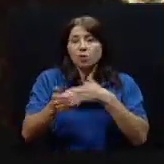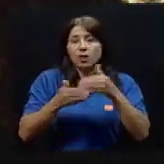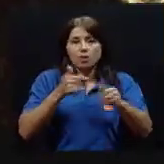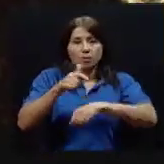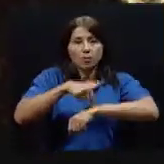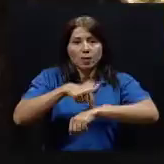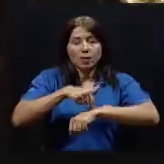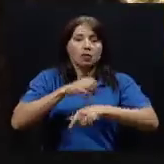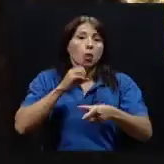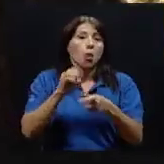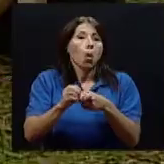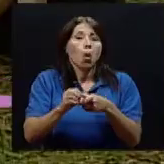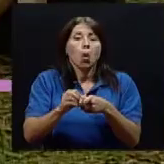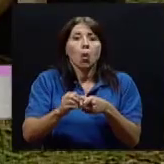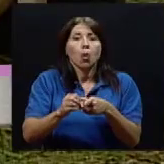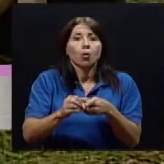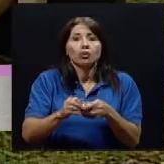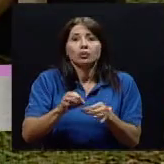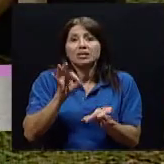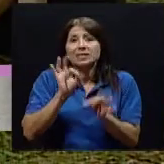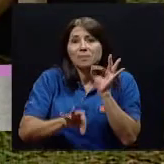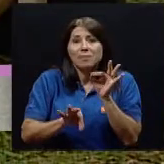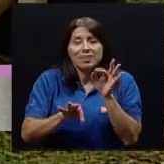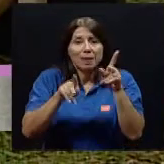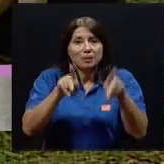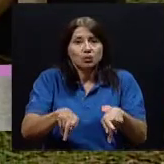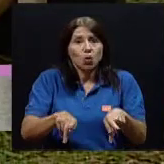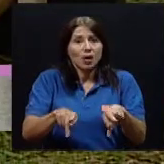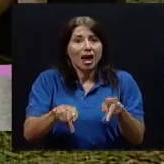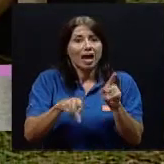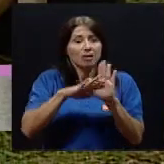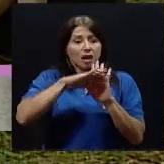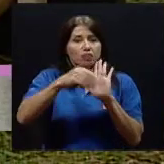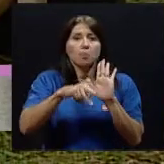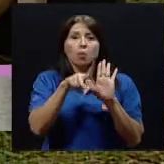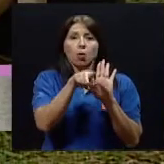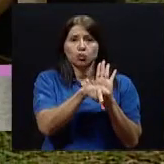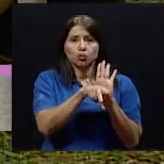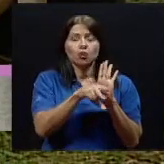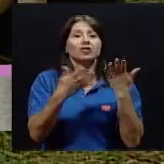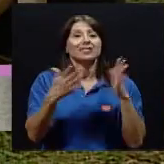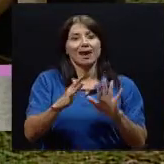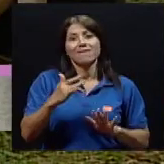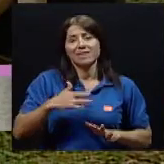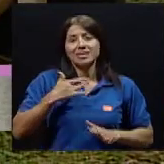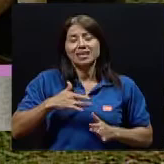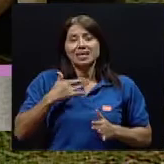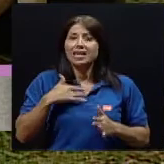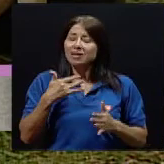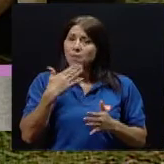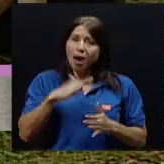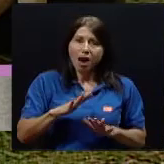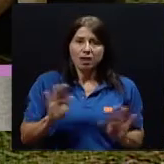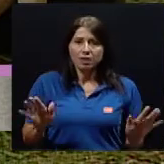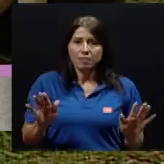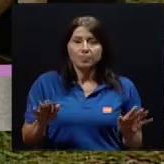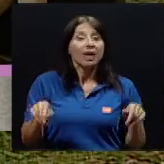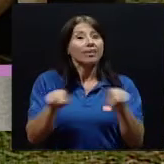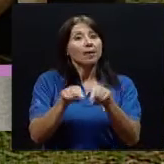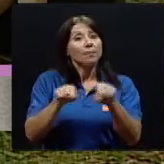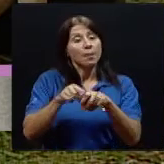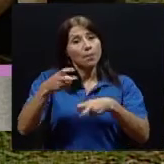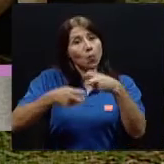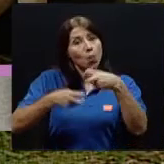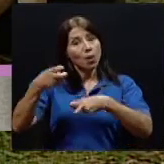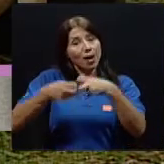o inclusive simplemente para mantenerse en reposo o va a tener molestias ya. Por otra parte, la disfunción renal